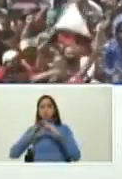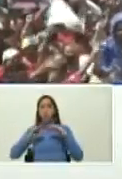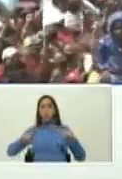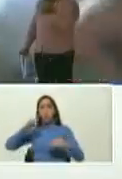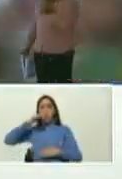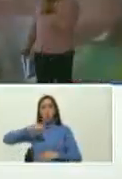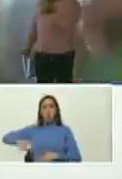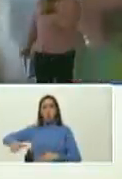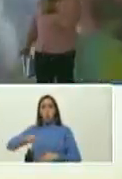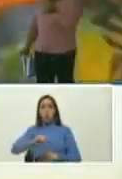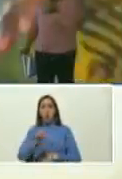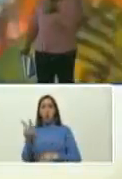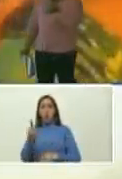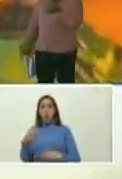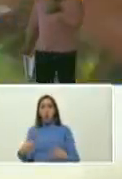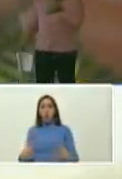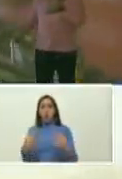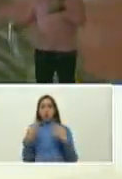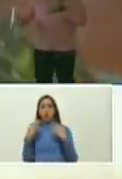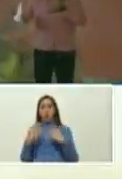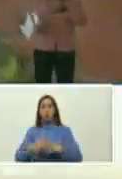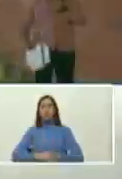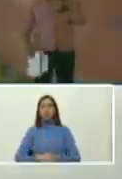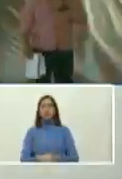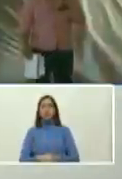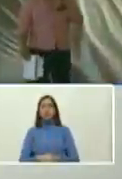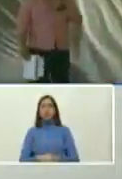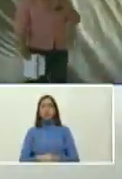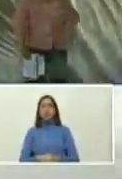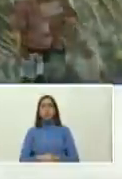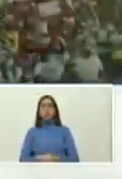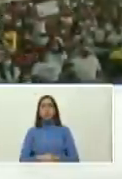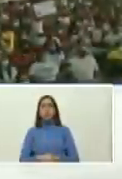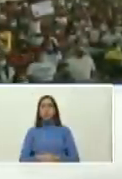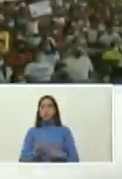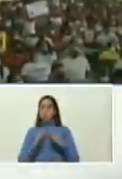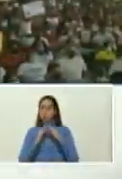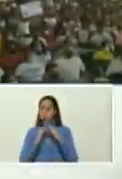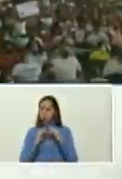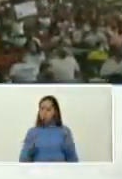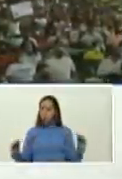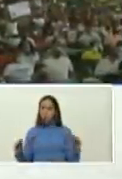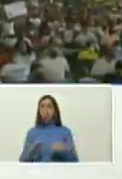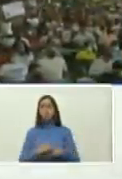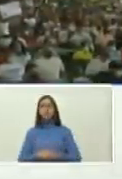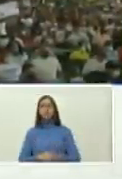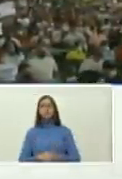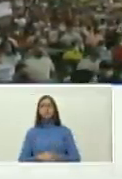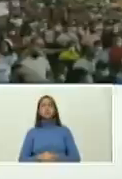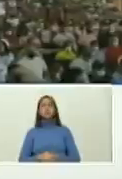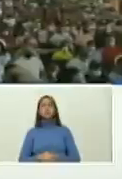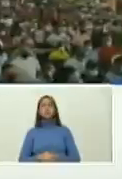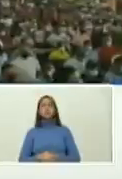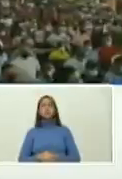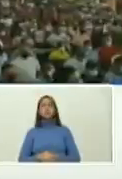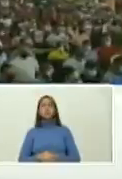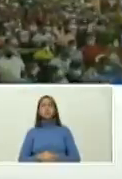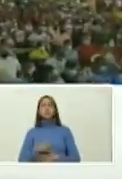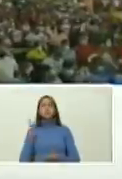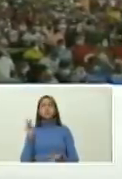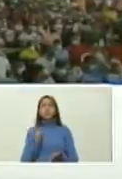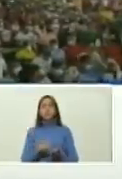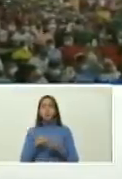todos los ciudadanos a toda la ciudadana a todo el pueblo de Venezuela a involucrarse en las